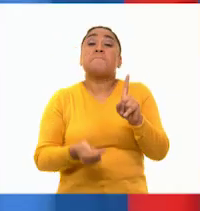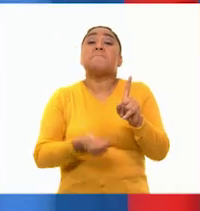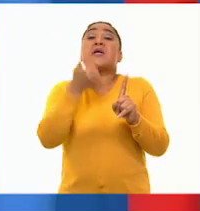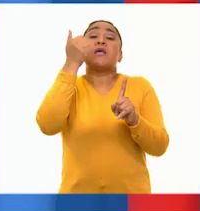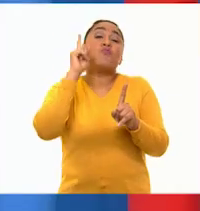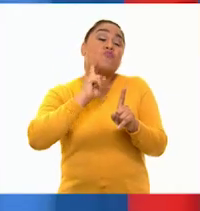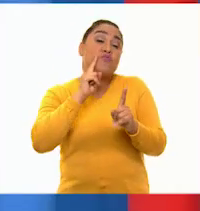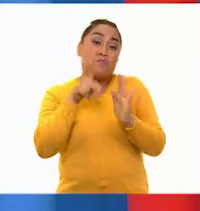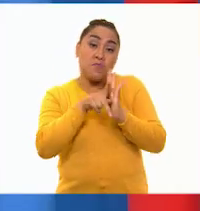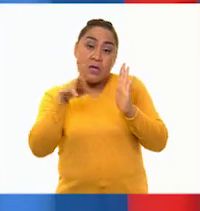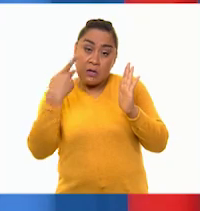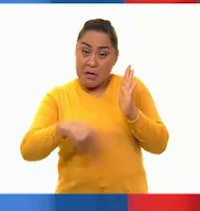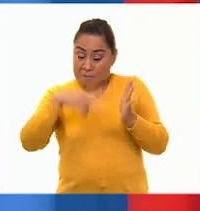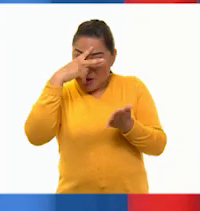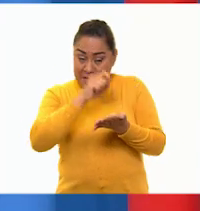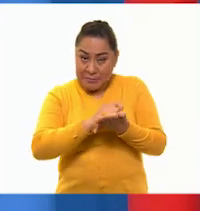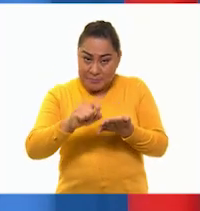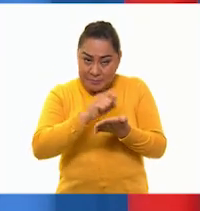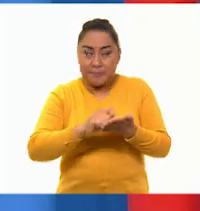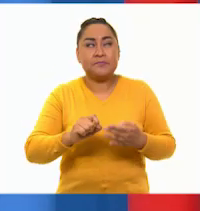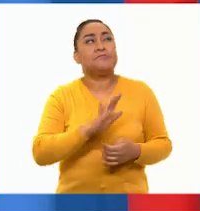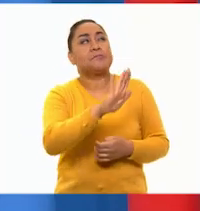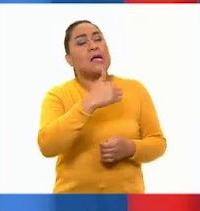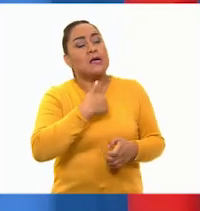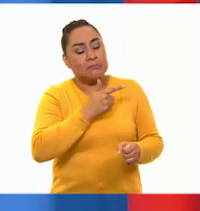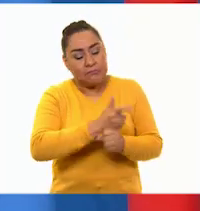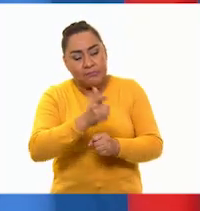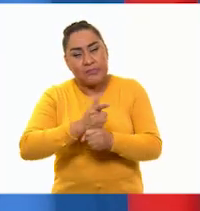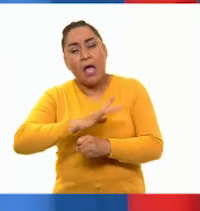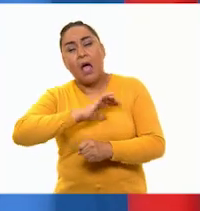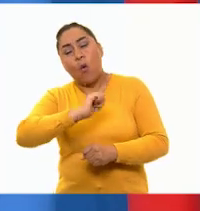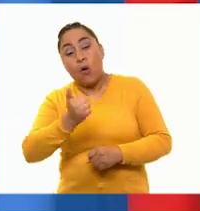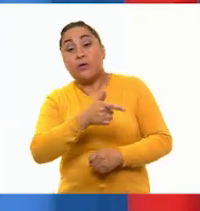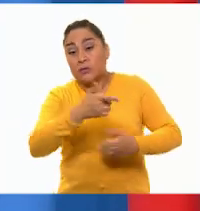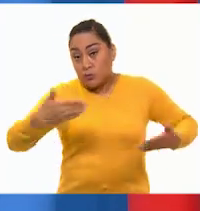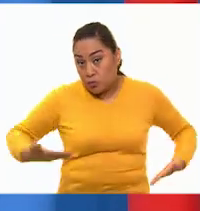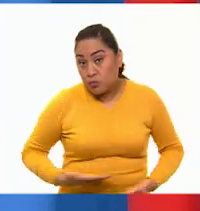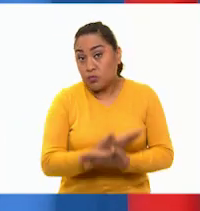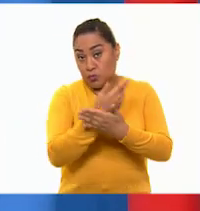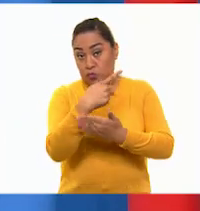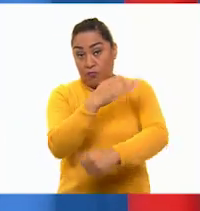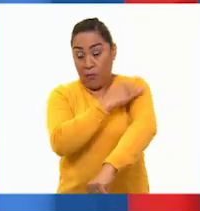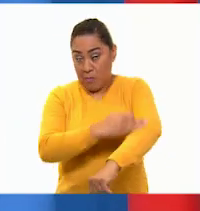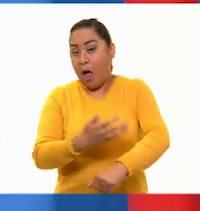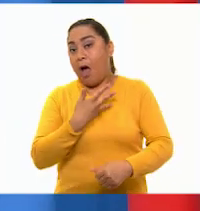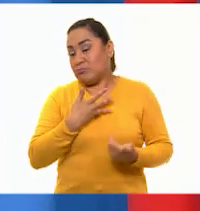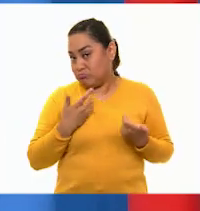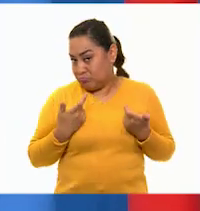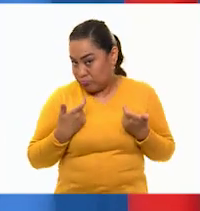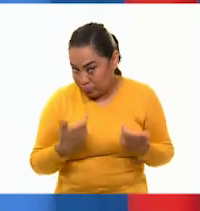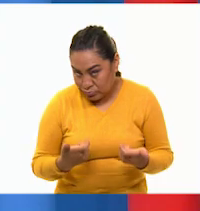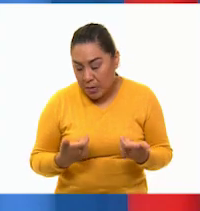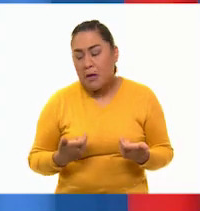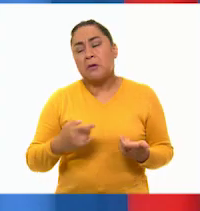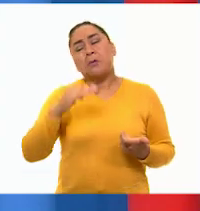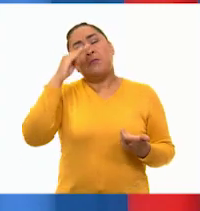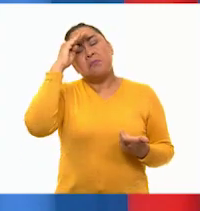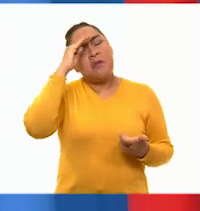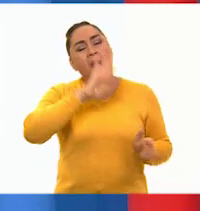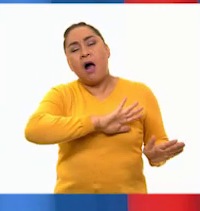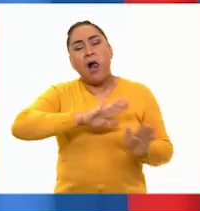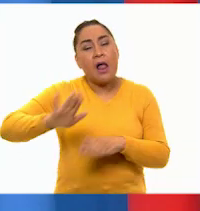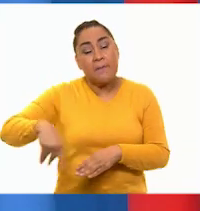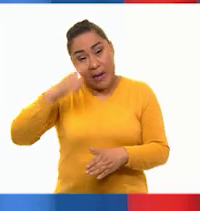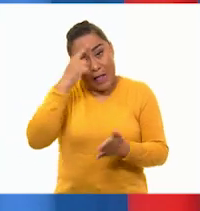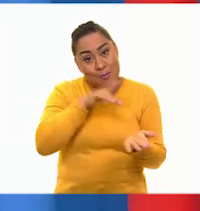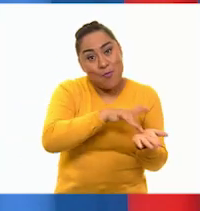Y creo que identifico ya otras características, profe. Nació en una familia acomodada, con mucho dinero, pero estuvo dispuesta a sacrificarlo